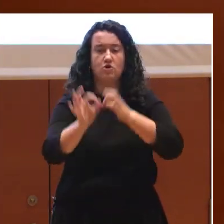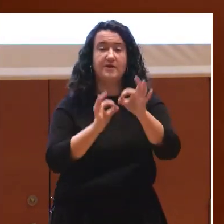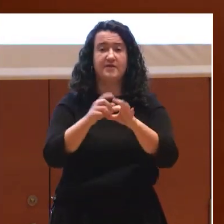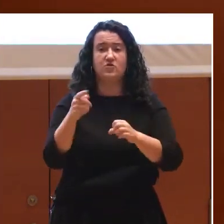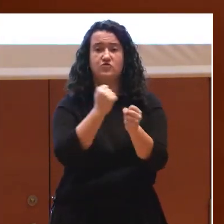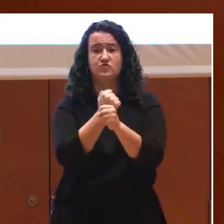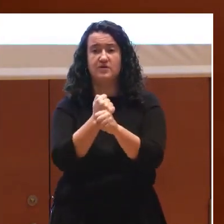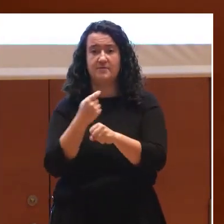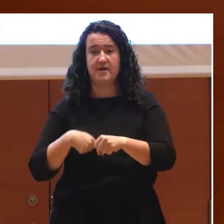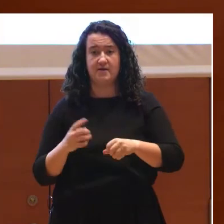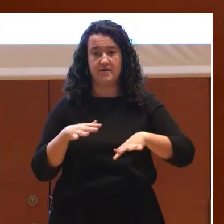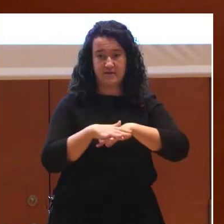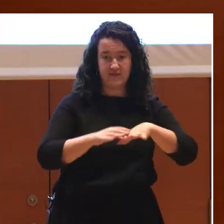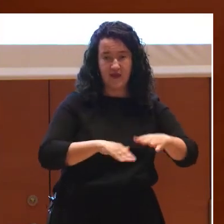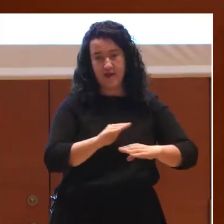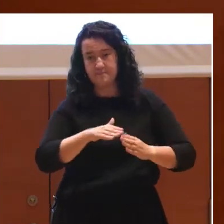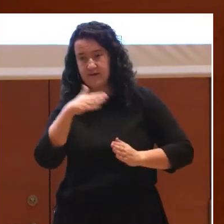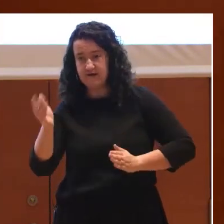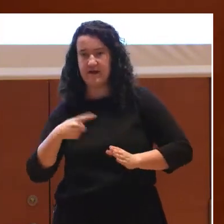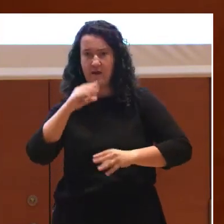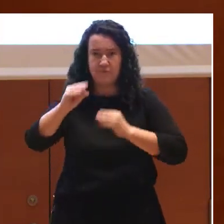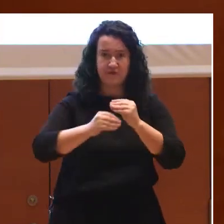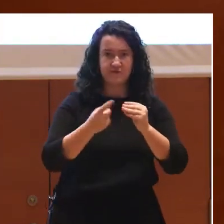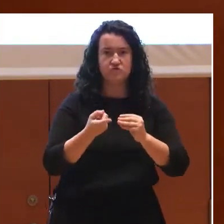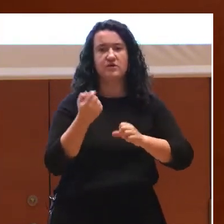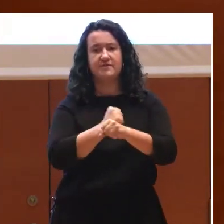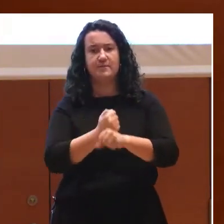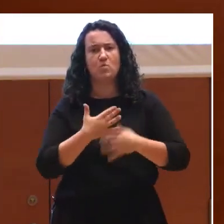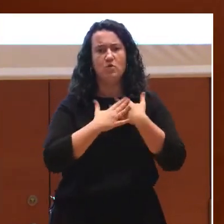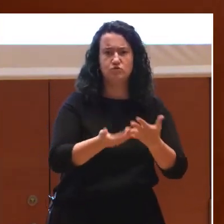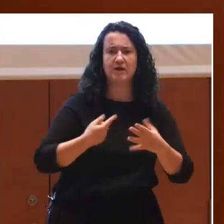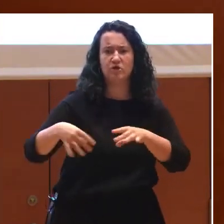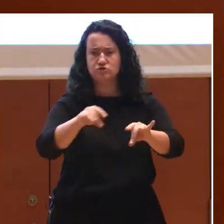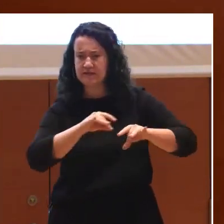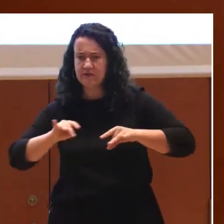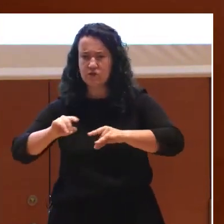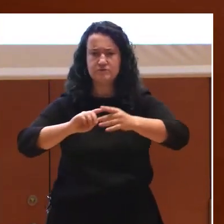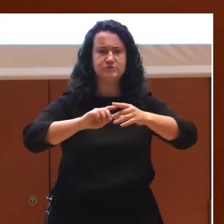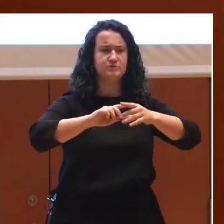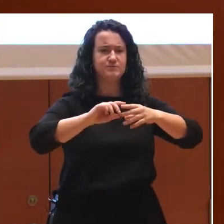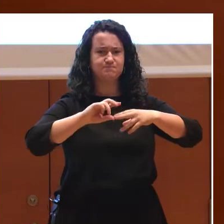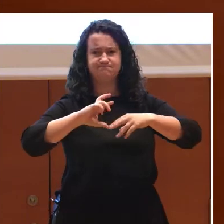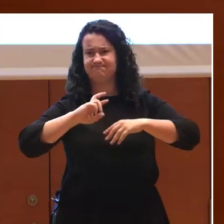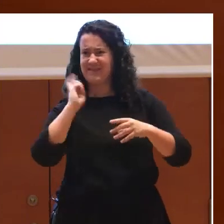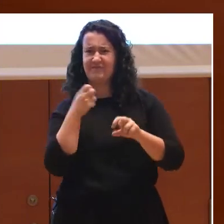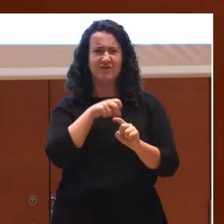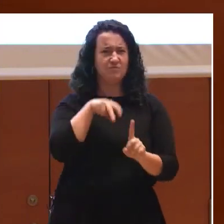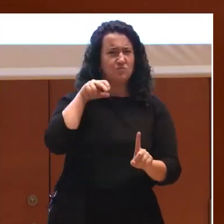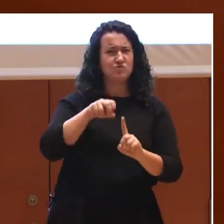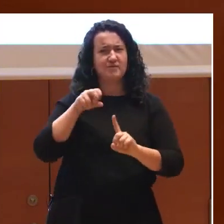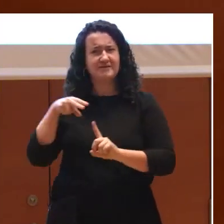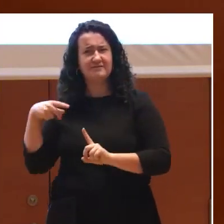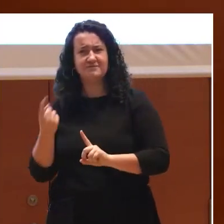la capilaridad del trabajo voluntario, del territorio, las diferentes visiones y el